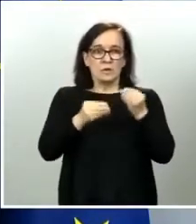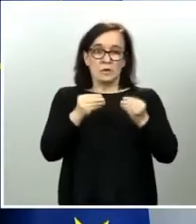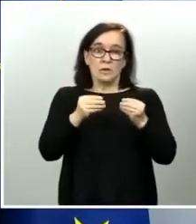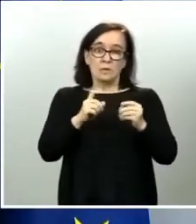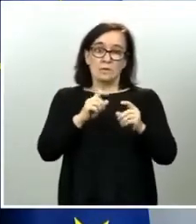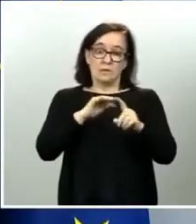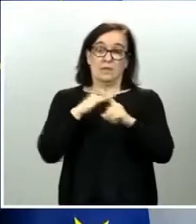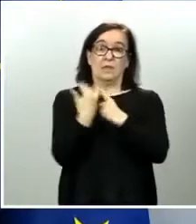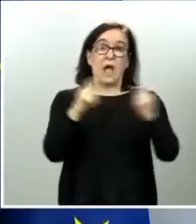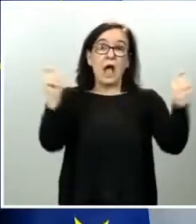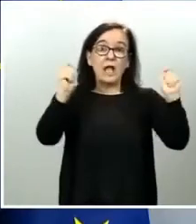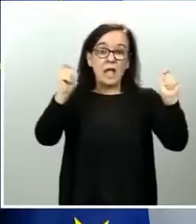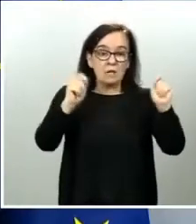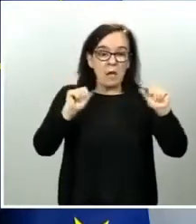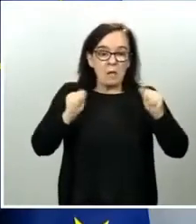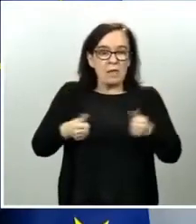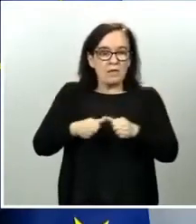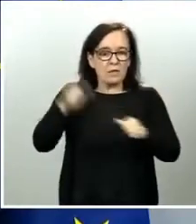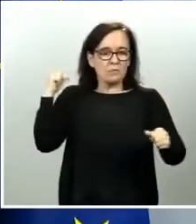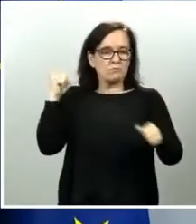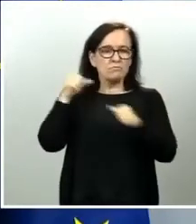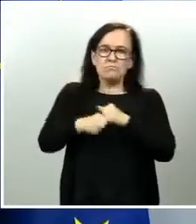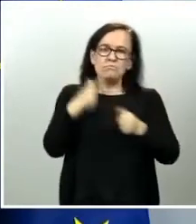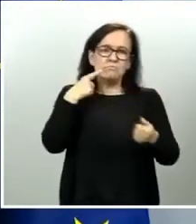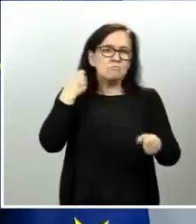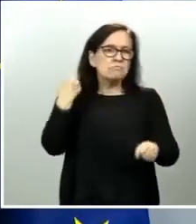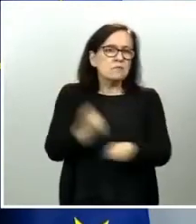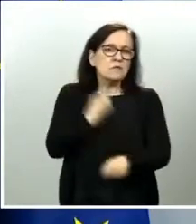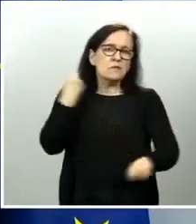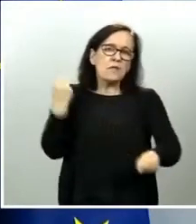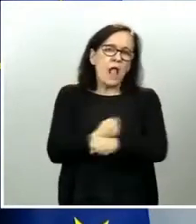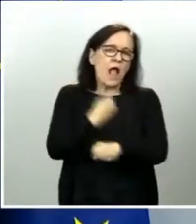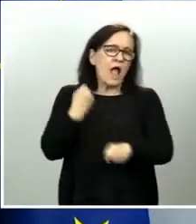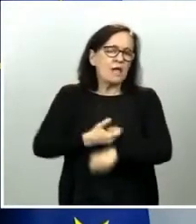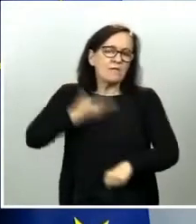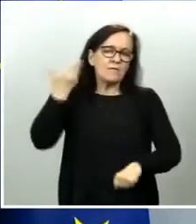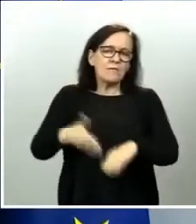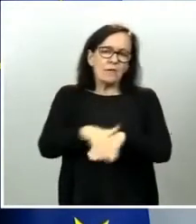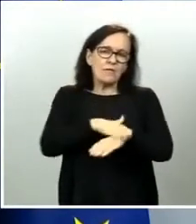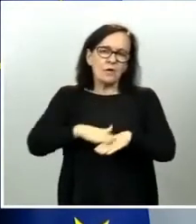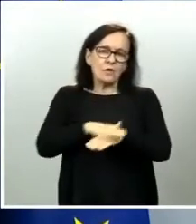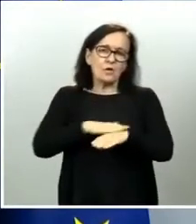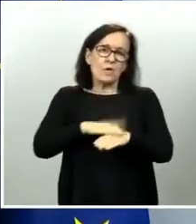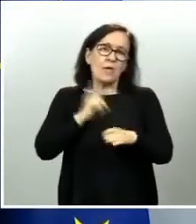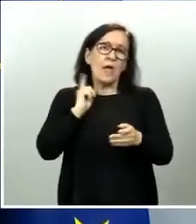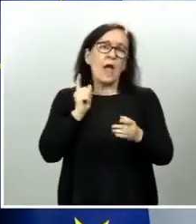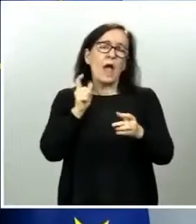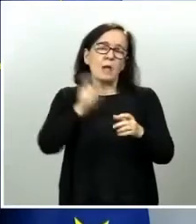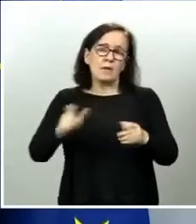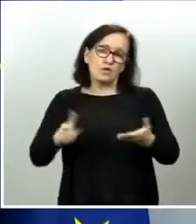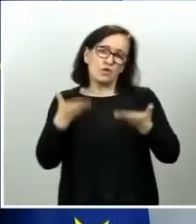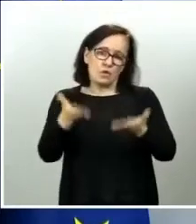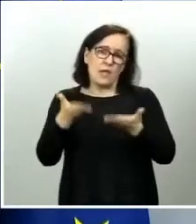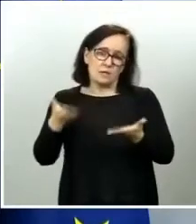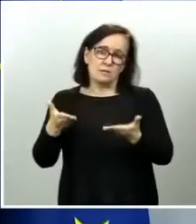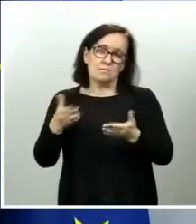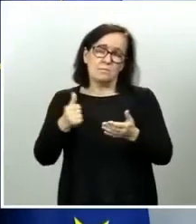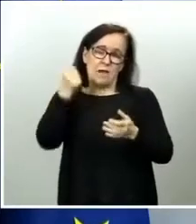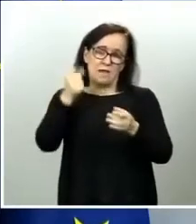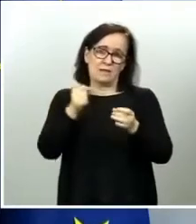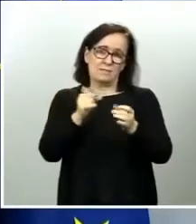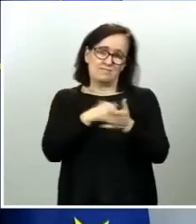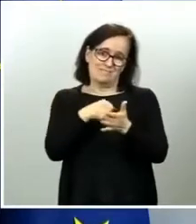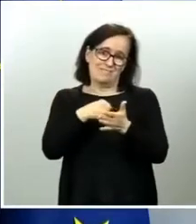alarma una labor fundamental de auxilio a las personas más vulnerables de nuestra sociedad. Además,